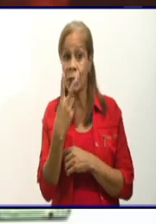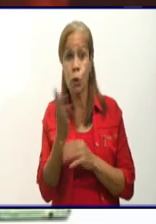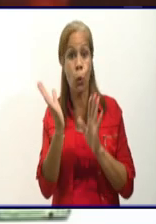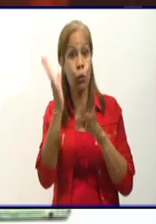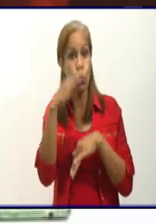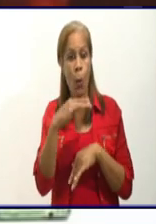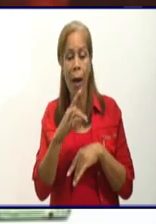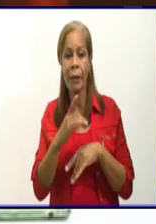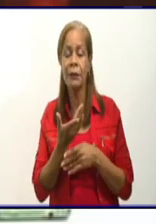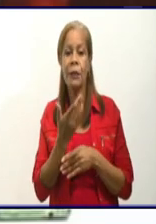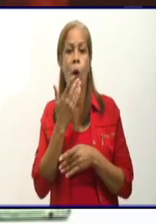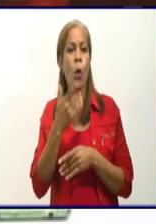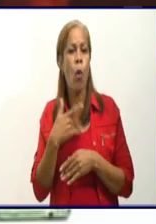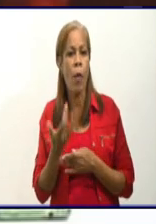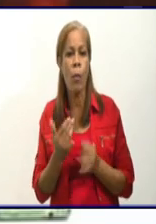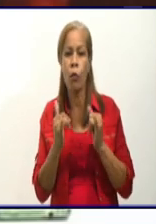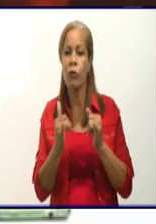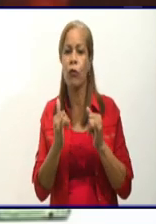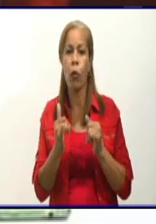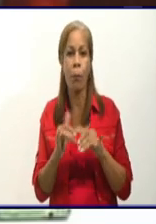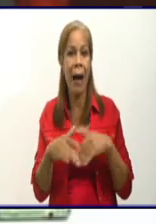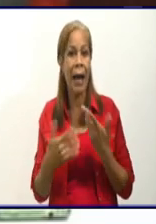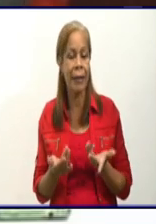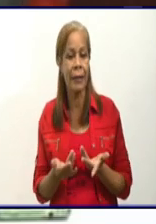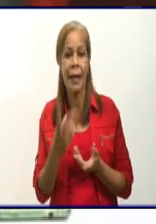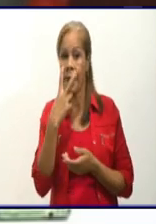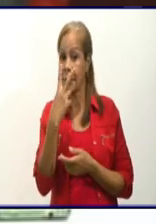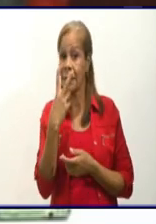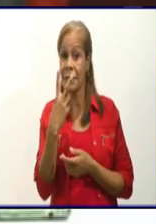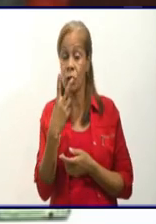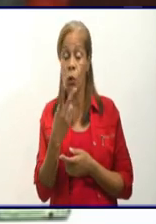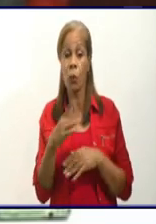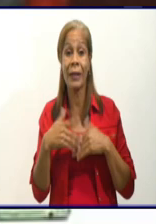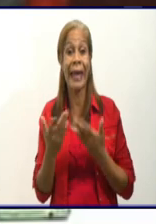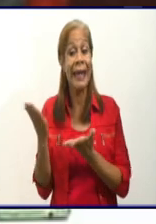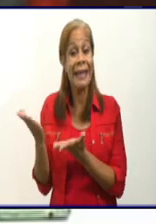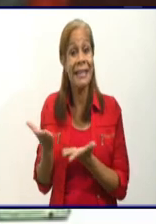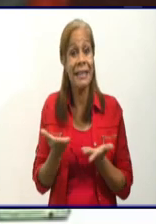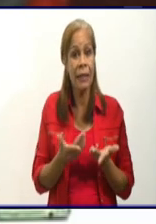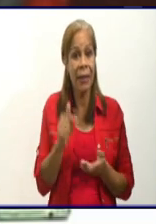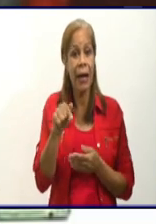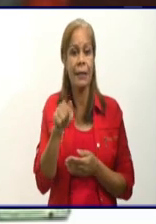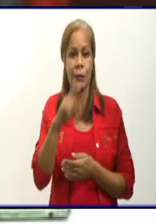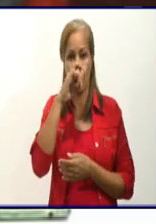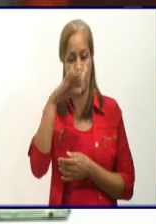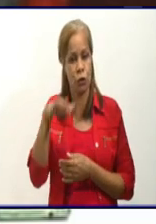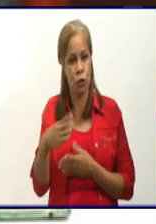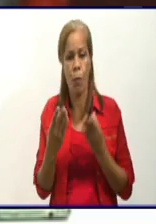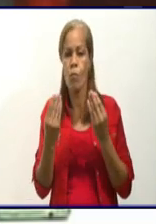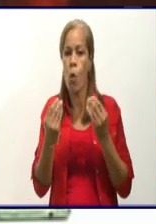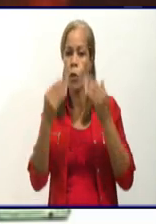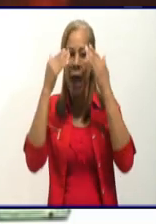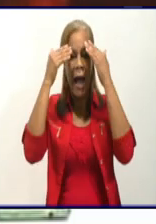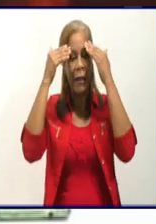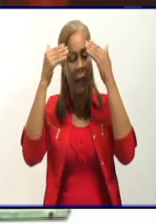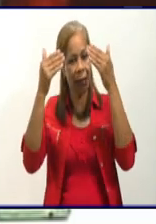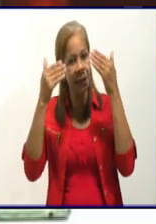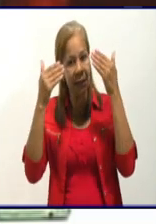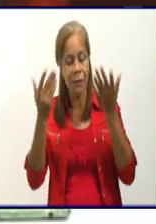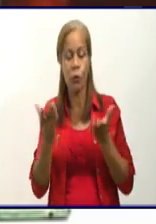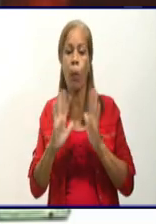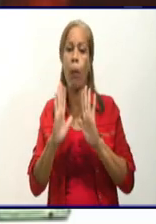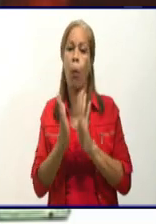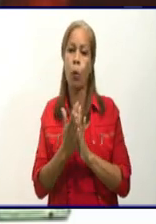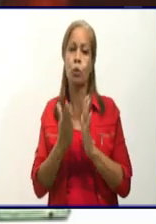reciben los niños específicamente y dice que se sienten muy agradecidos, eternamente agradecidos por el